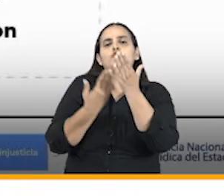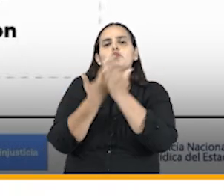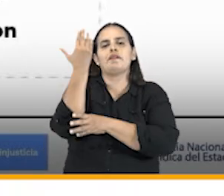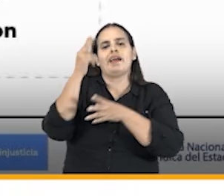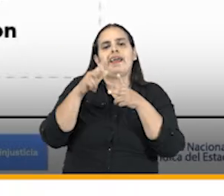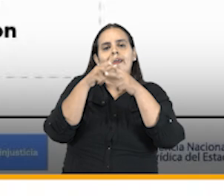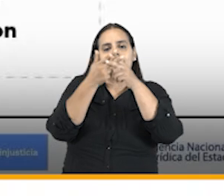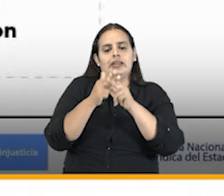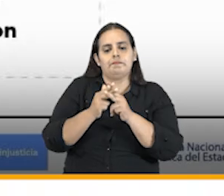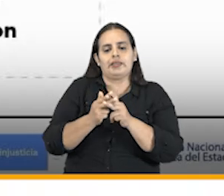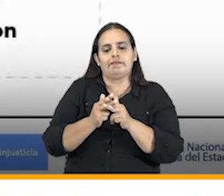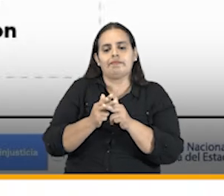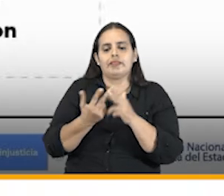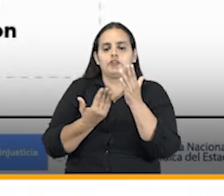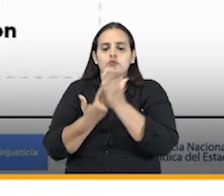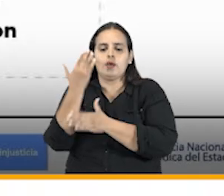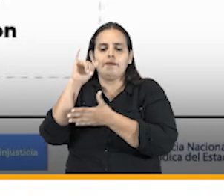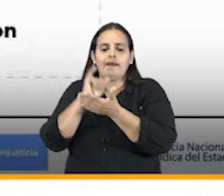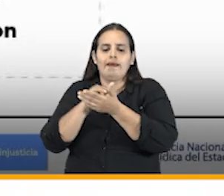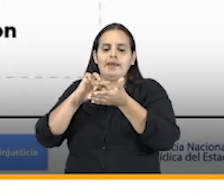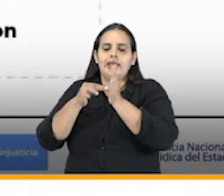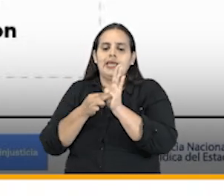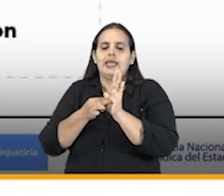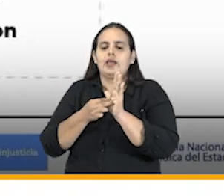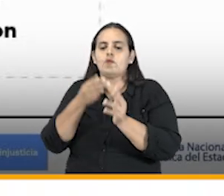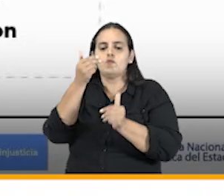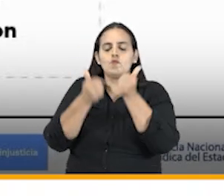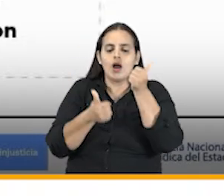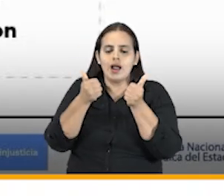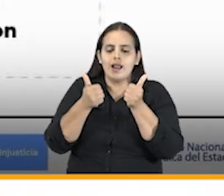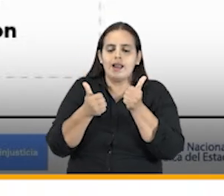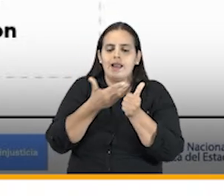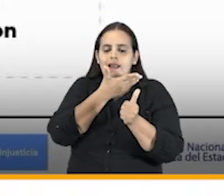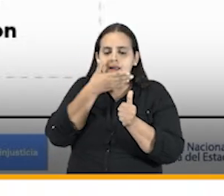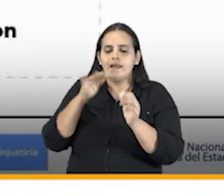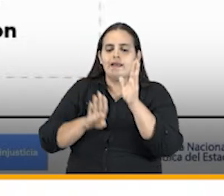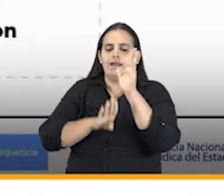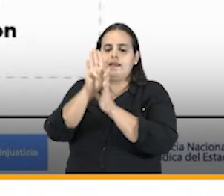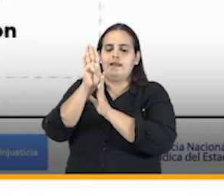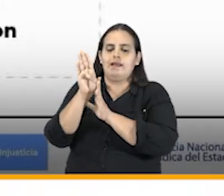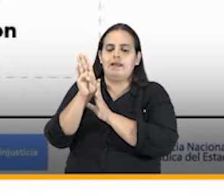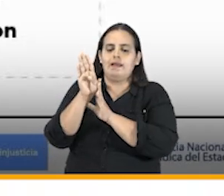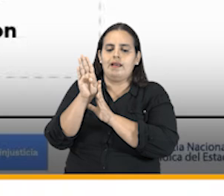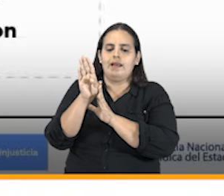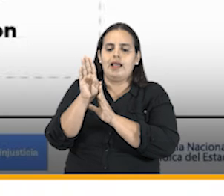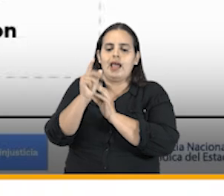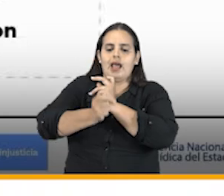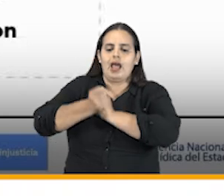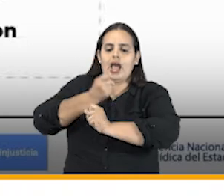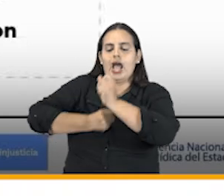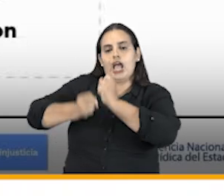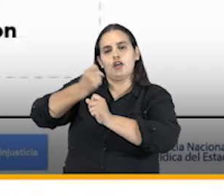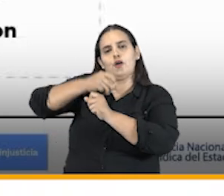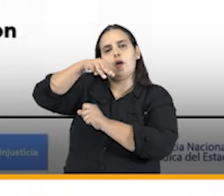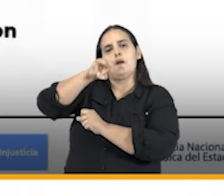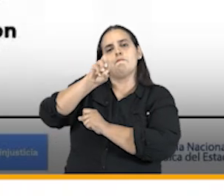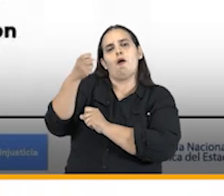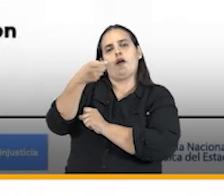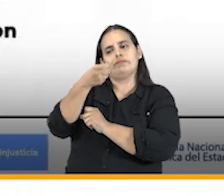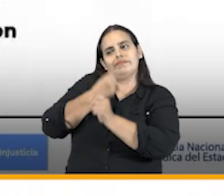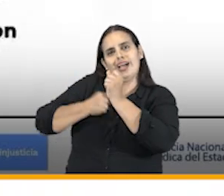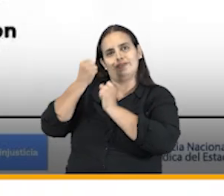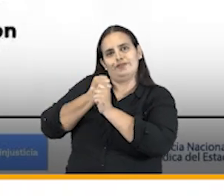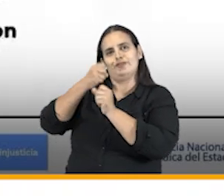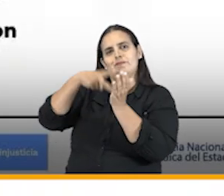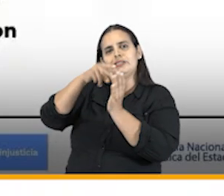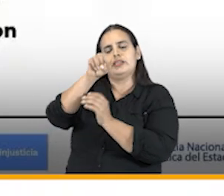herramientas del MOC que fueron reformuladas en el año 2019 lo cual